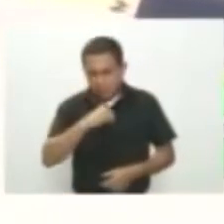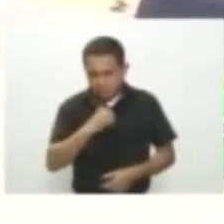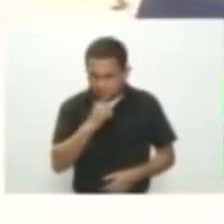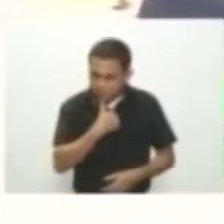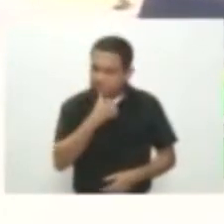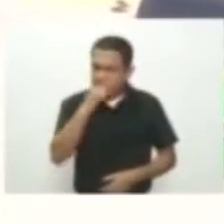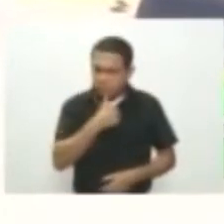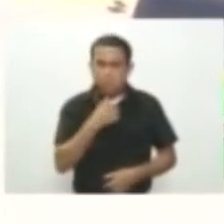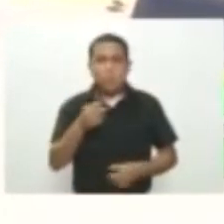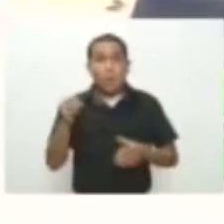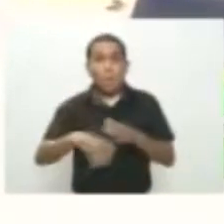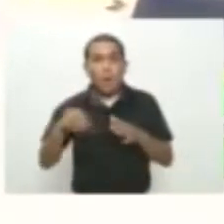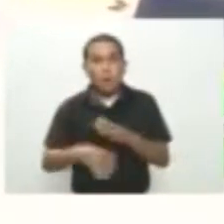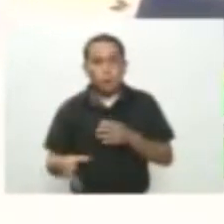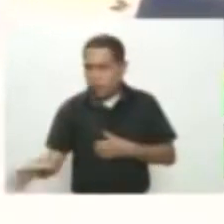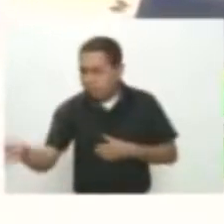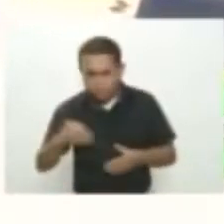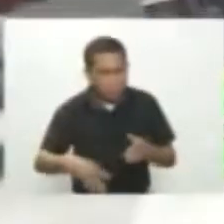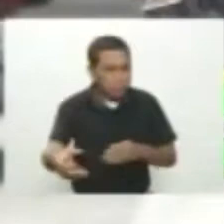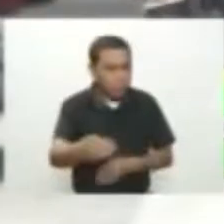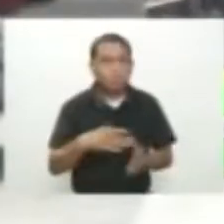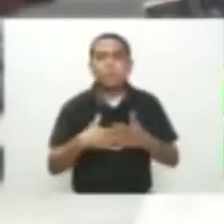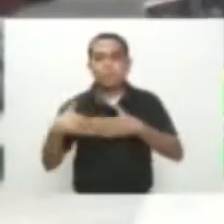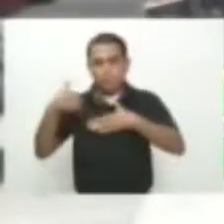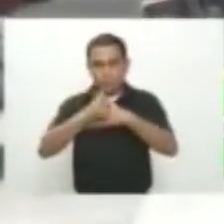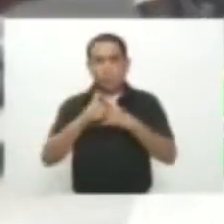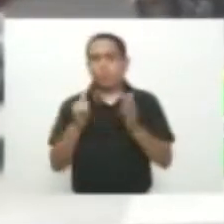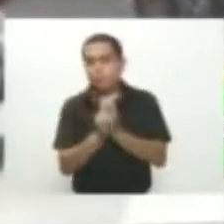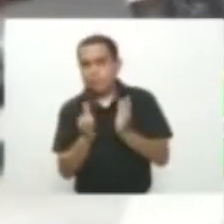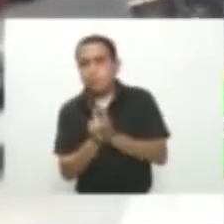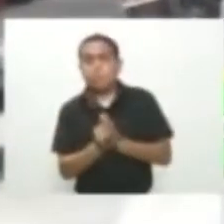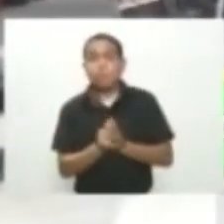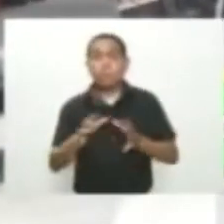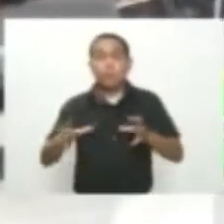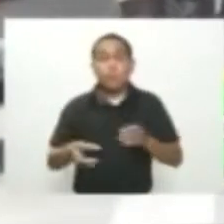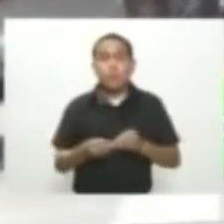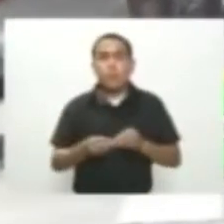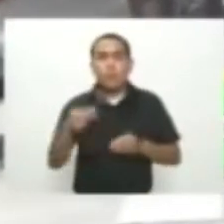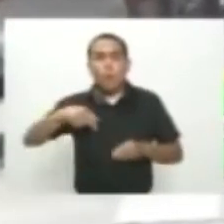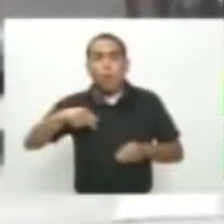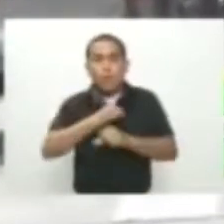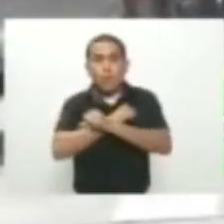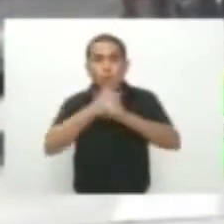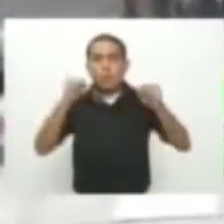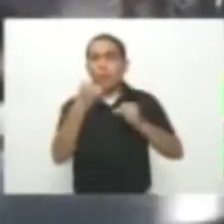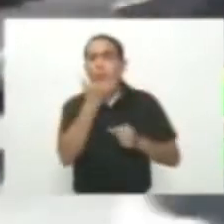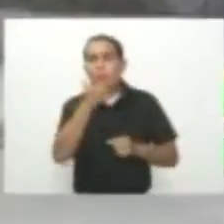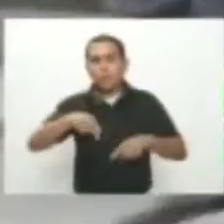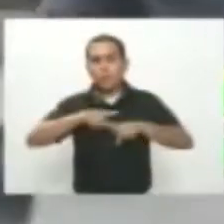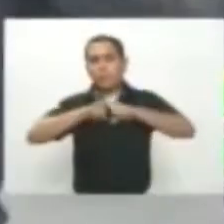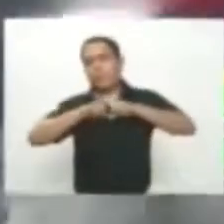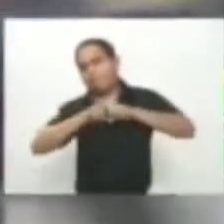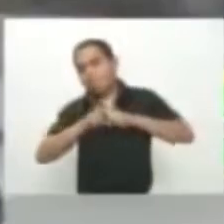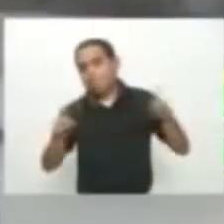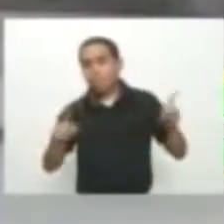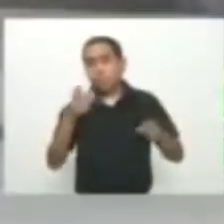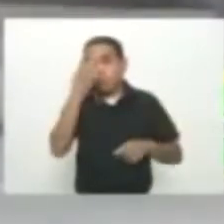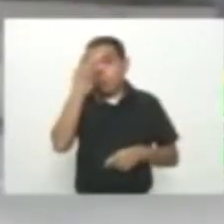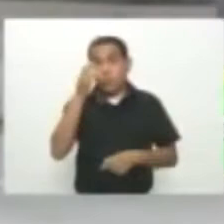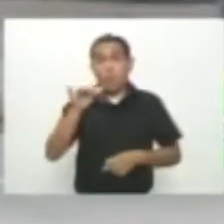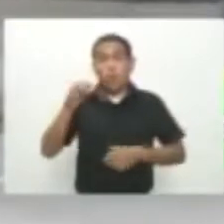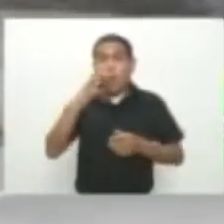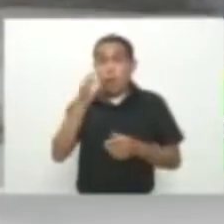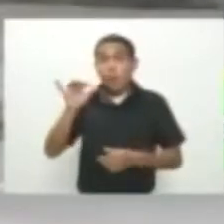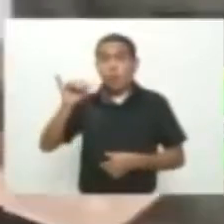basuras rescatando objetos reciclables Nada hacía presagiar que la mañana de hoy iba a ser distinta Ayer Jordi